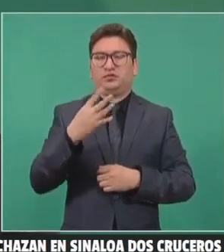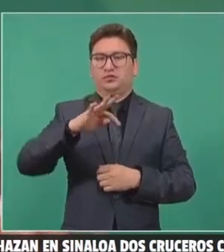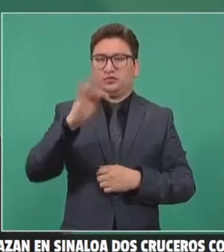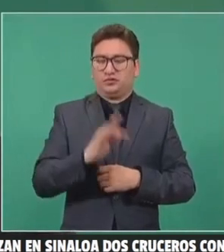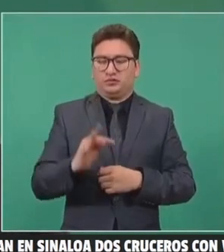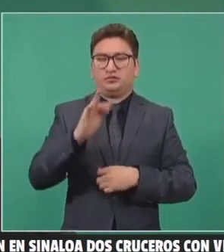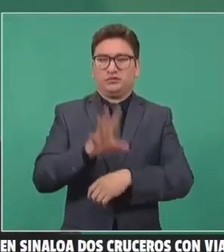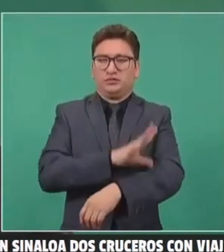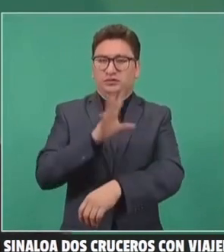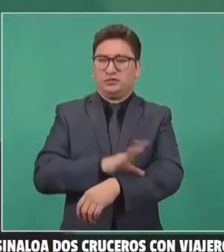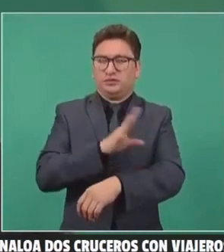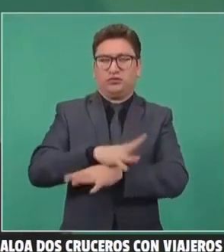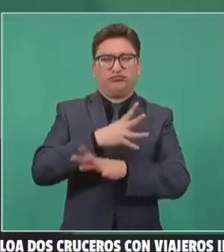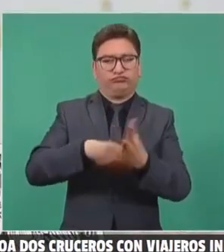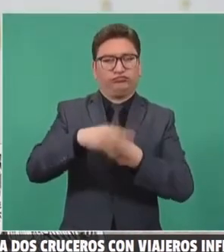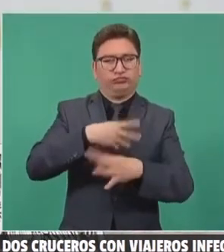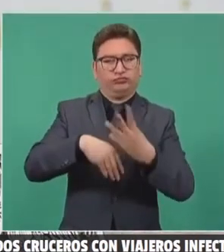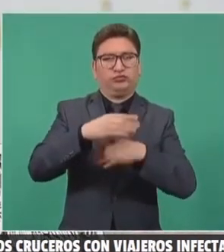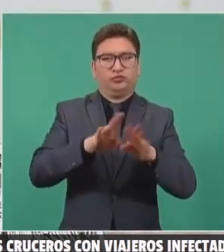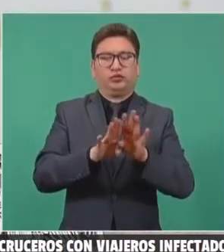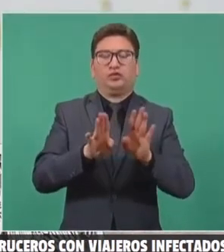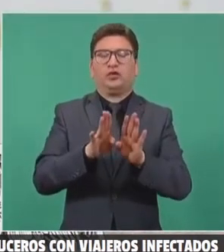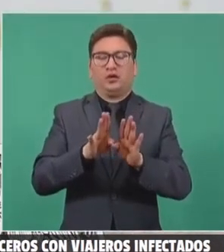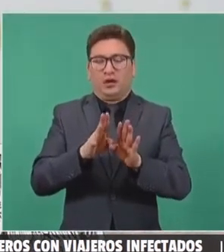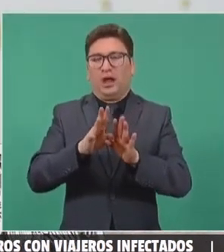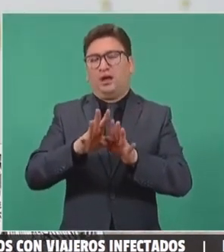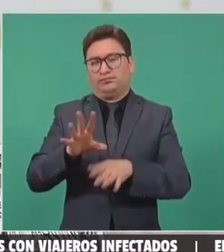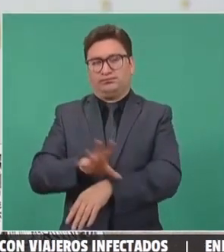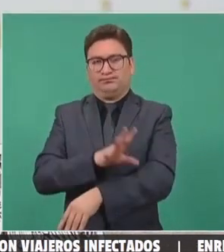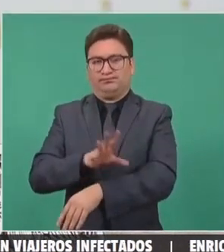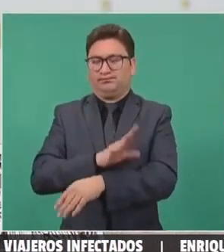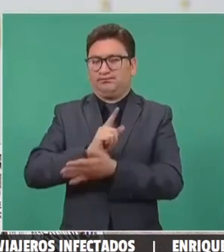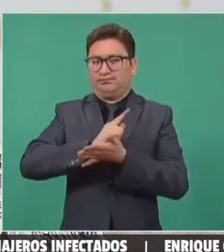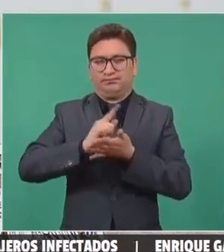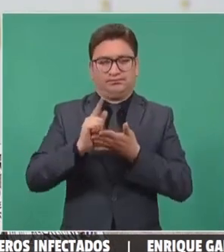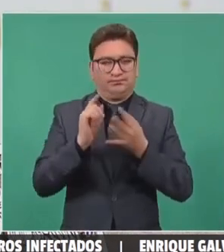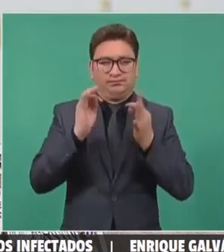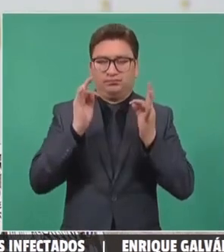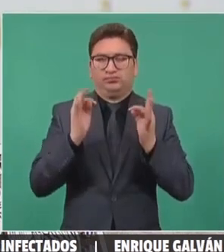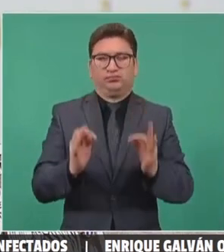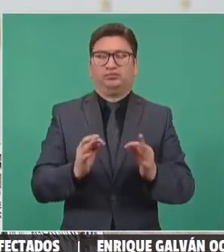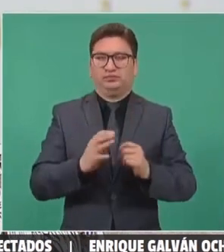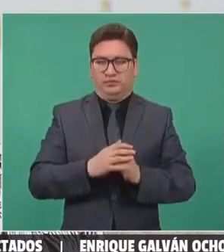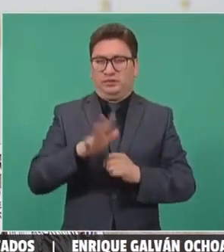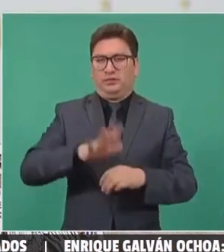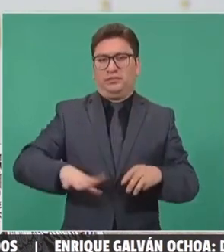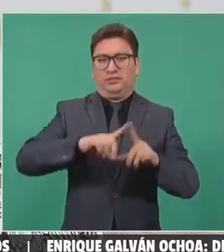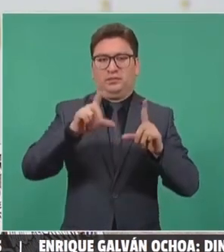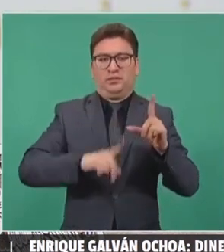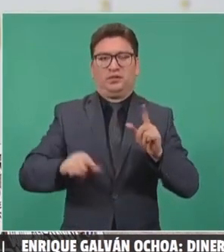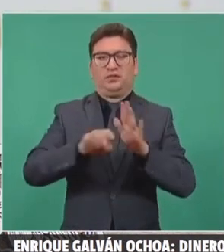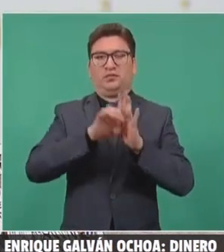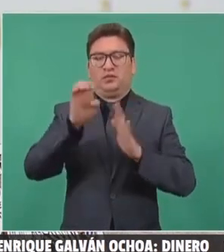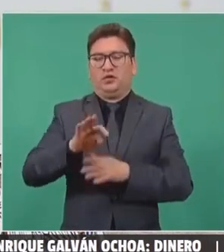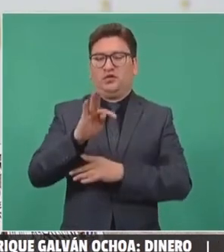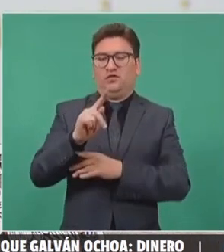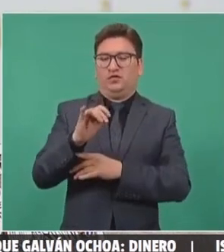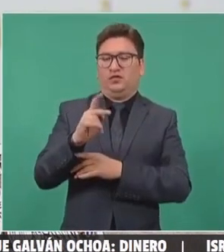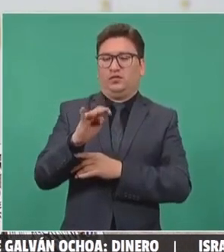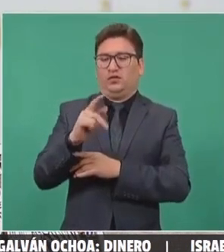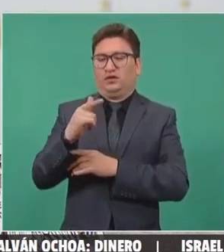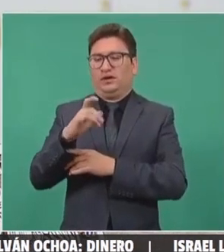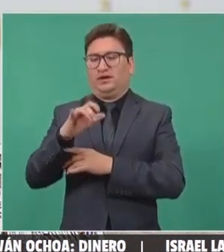Comisión es producida con energía limpia. De todas las energías limpias del país, como la fotovoltaica, la